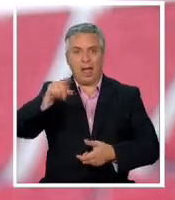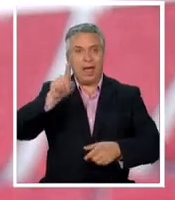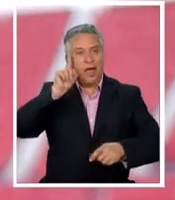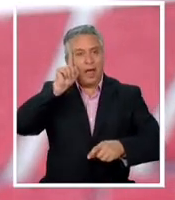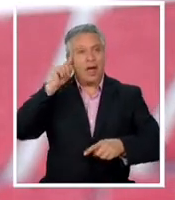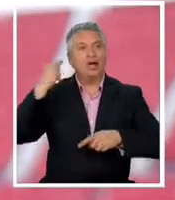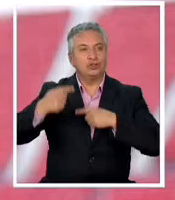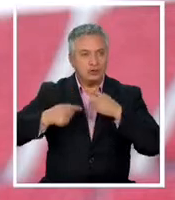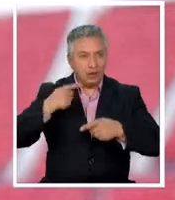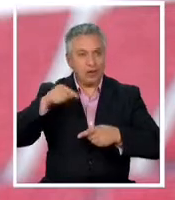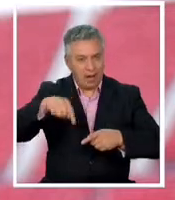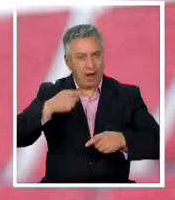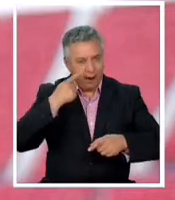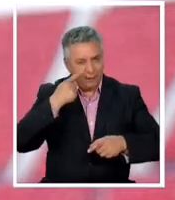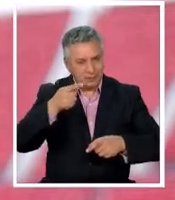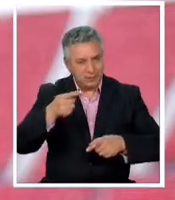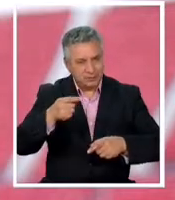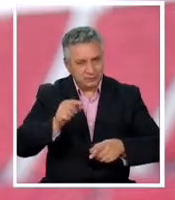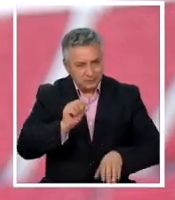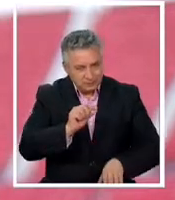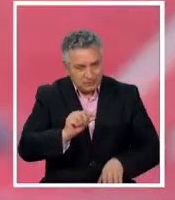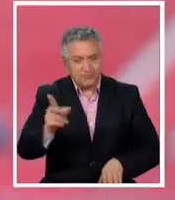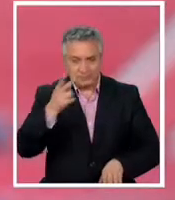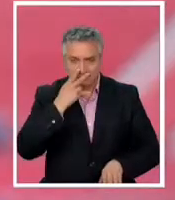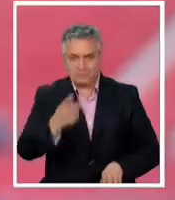hoy revisaremos desde lo más íntimo